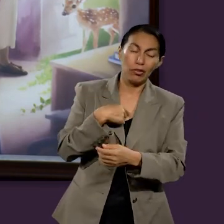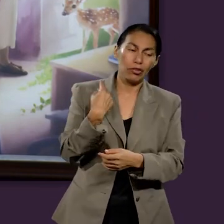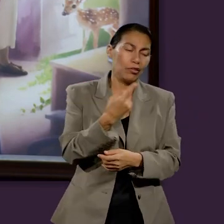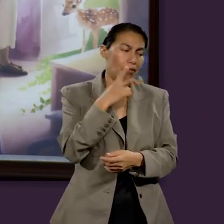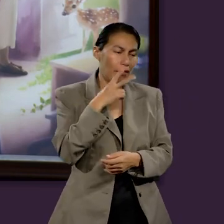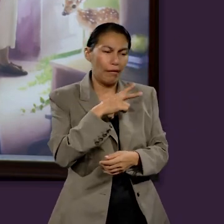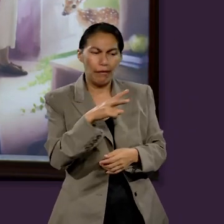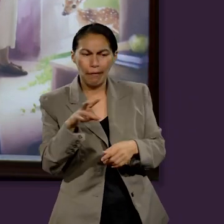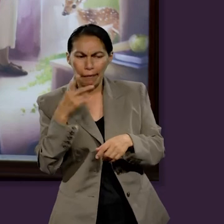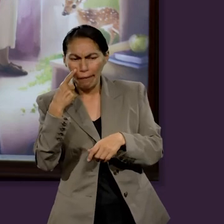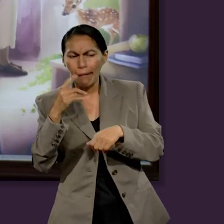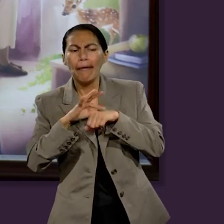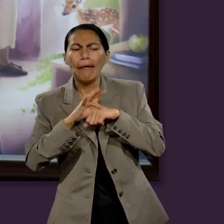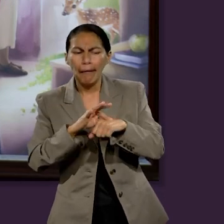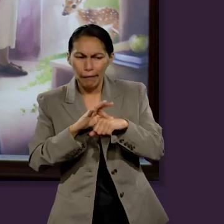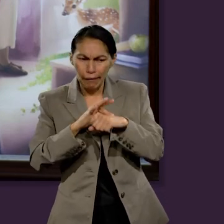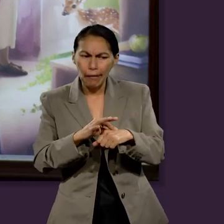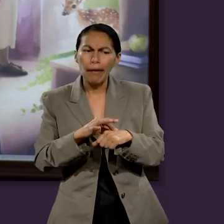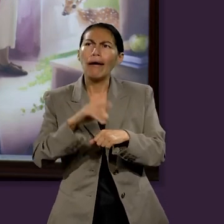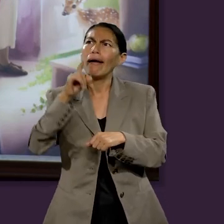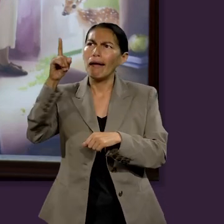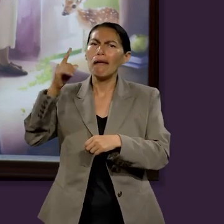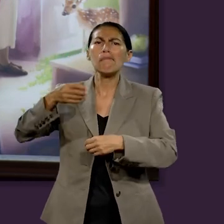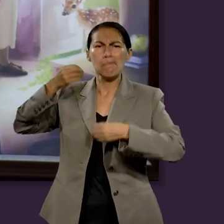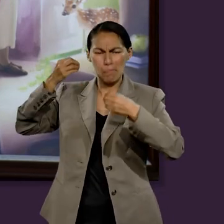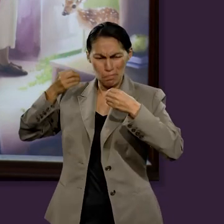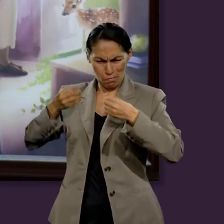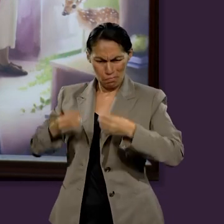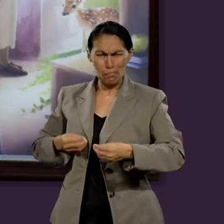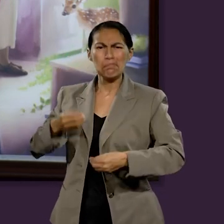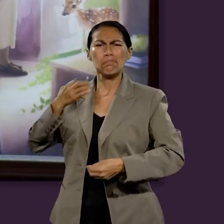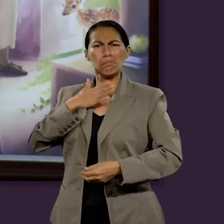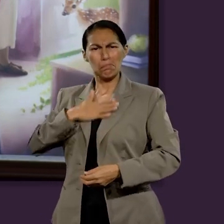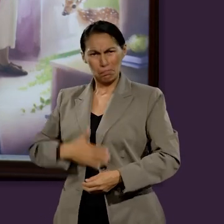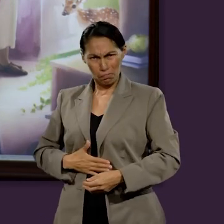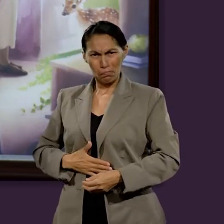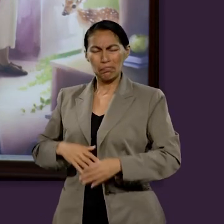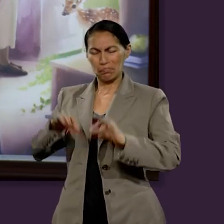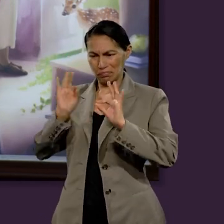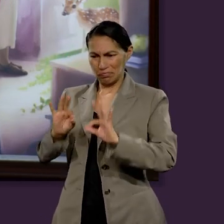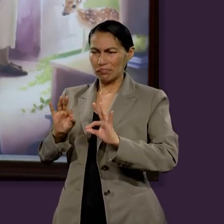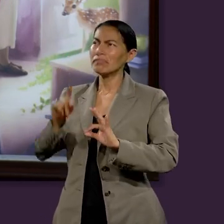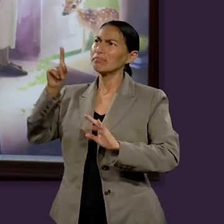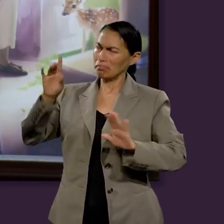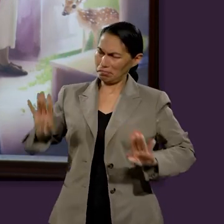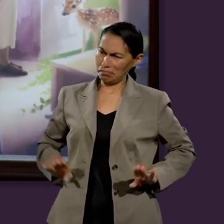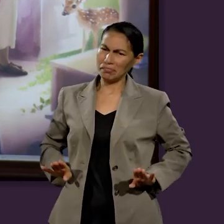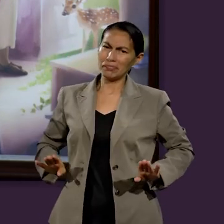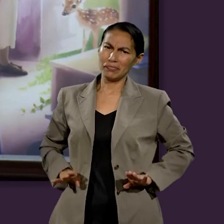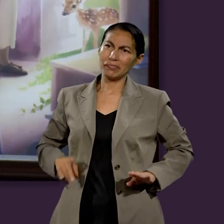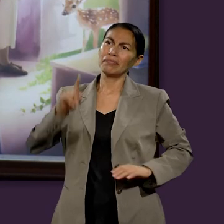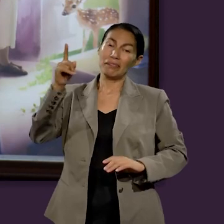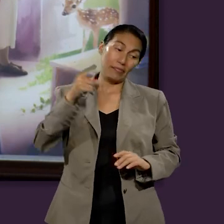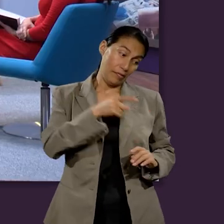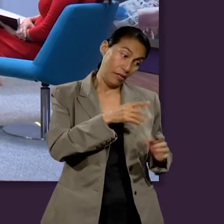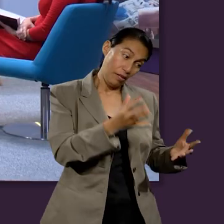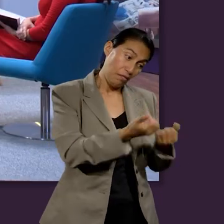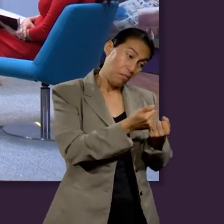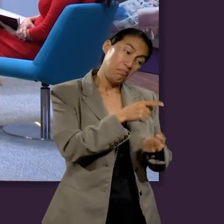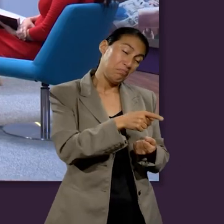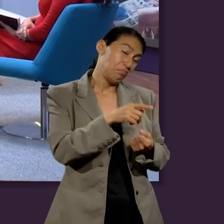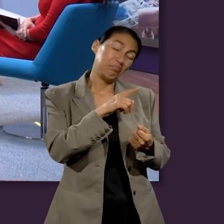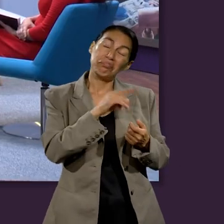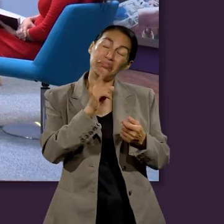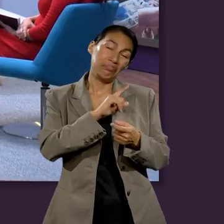declarar la justicia de Dios y decir que Él hizo todo lo posible para salvar a cada uno de ellos.